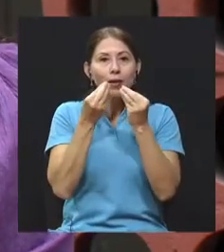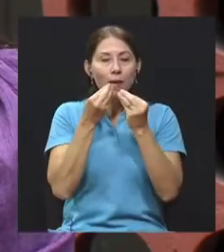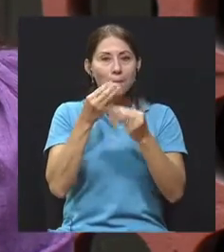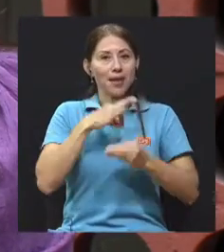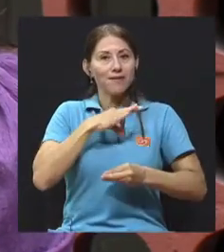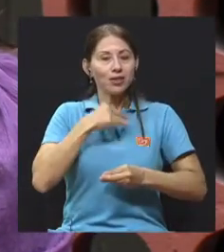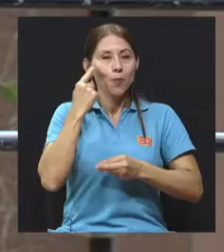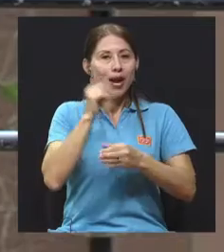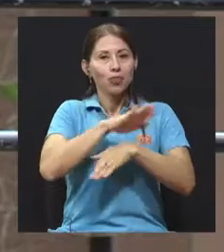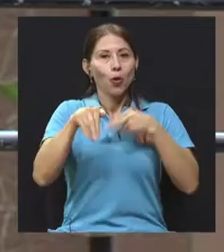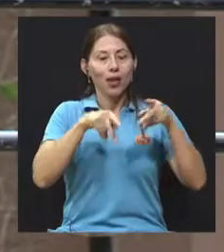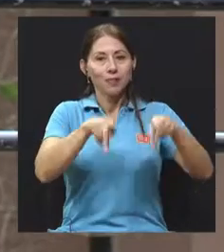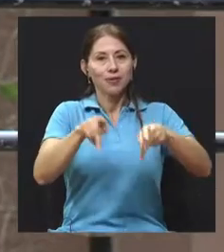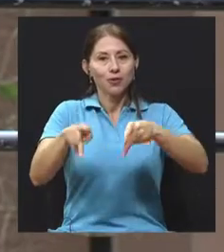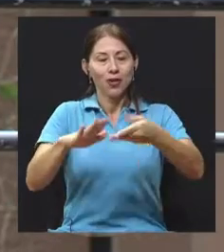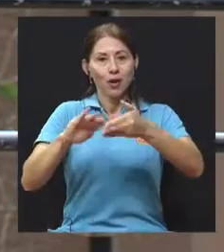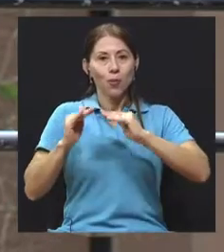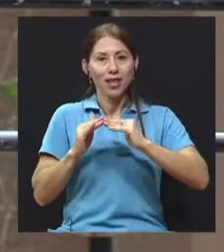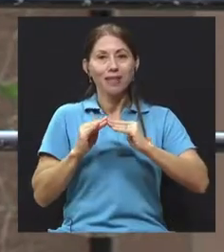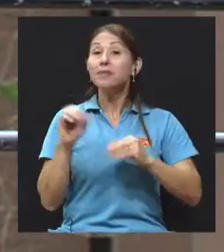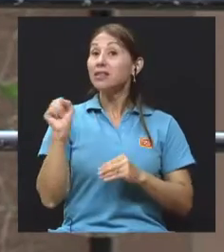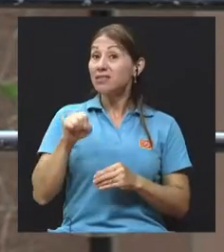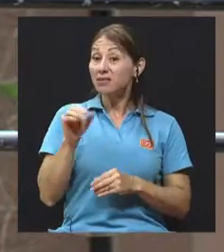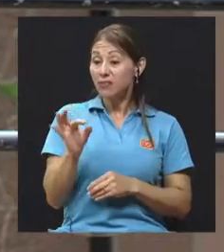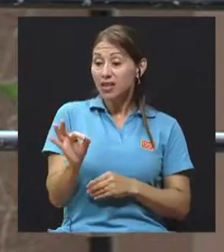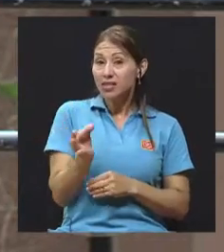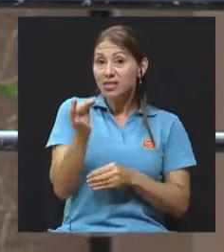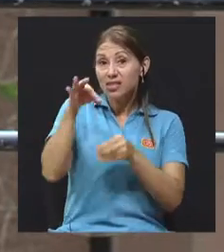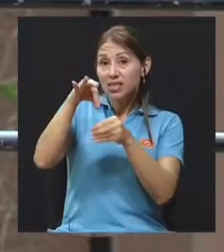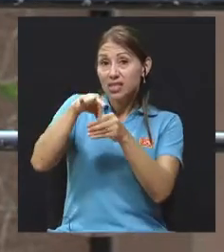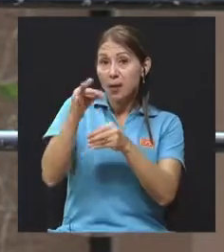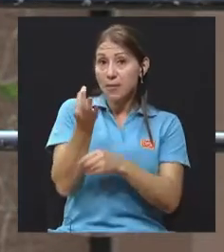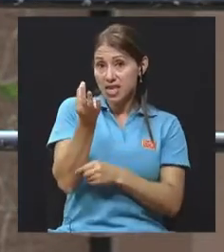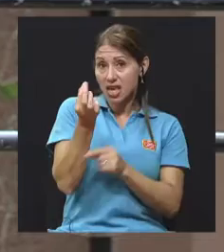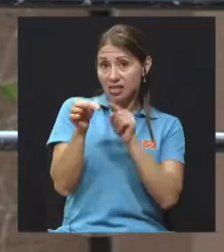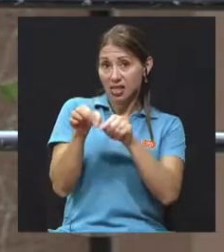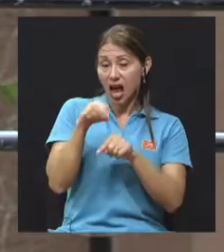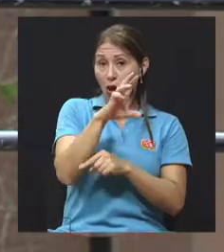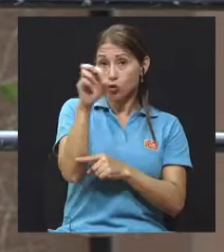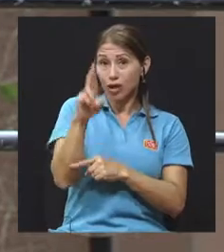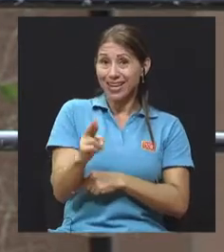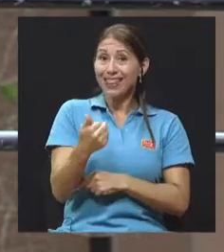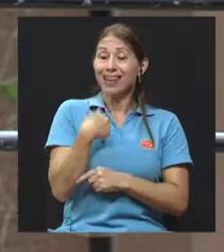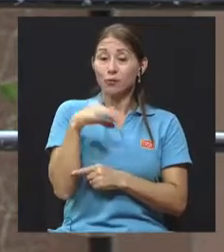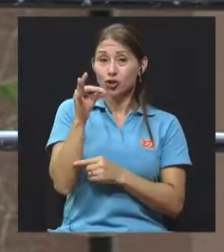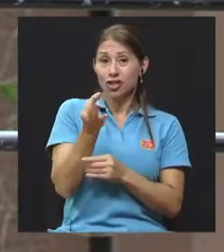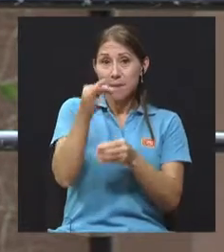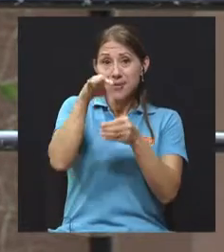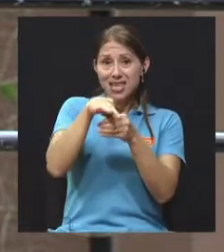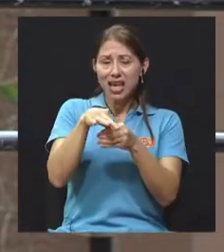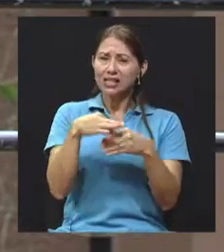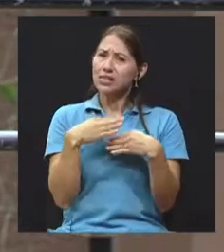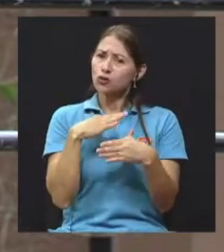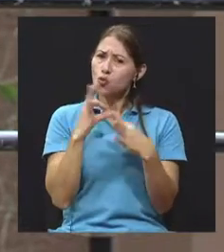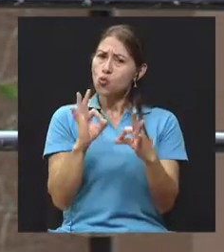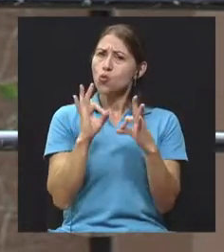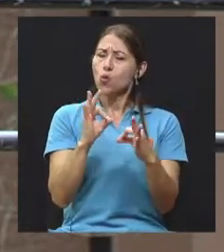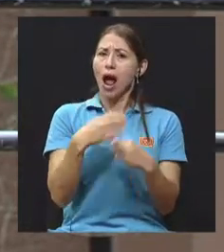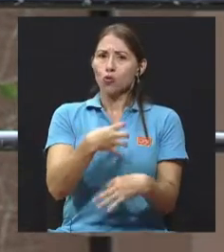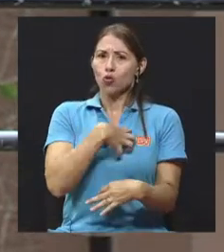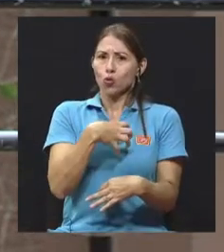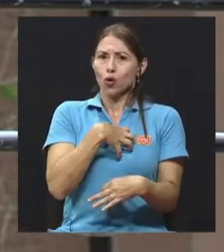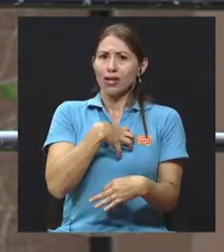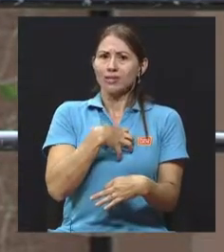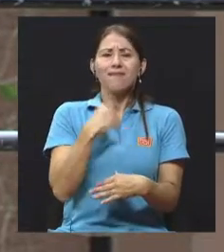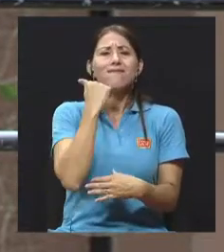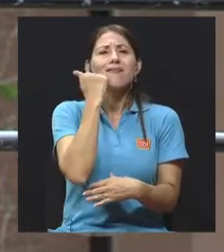toda la comunidad. Sí, las semillas, todavía aquí en Costa Rica tenemos semillas muy sanas, autóctonas, entonces son fáciles de conseguir. Hay